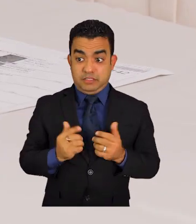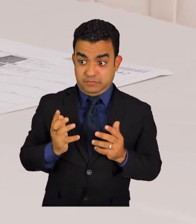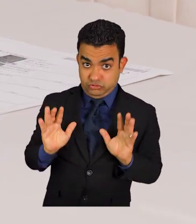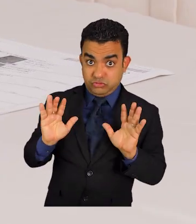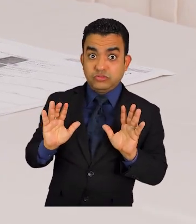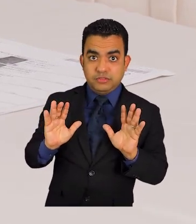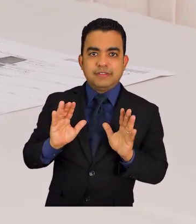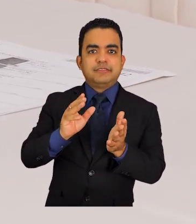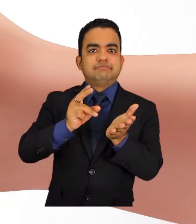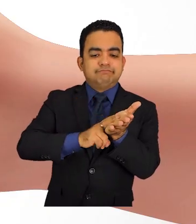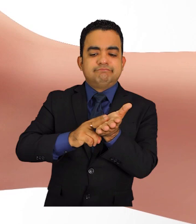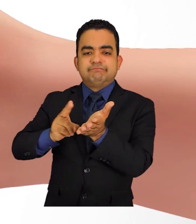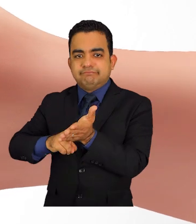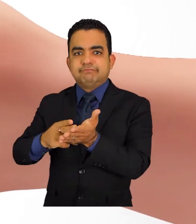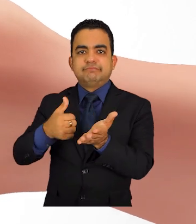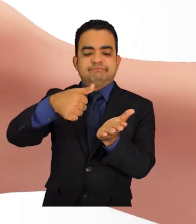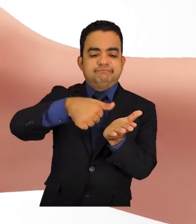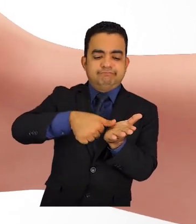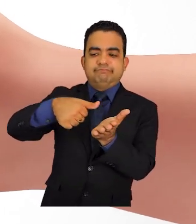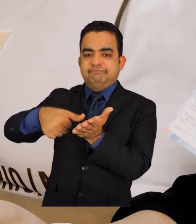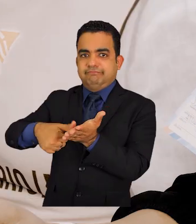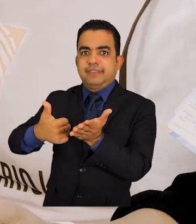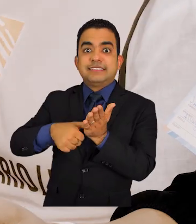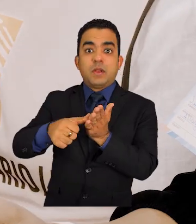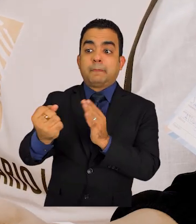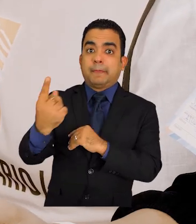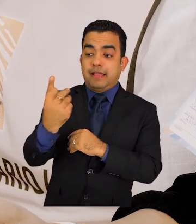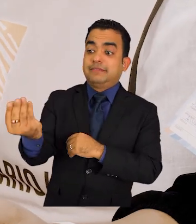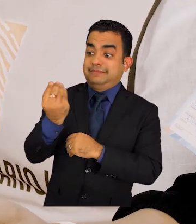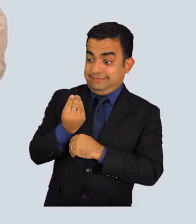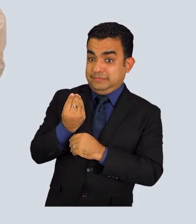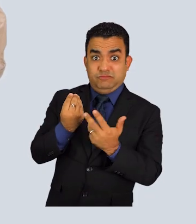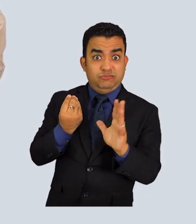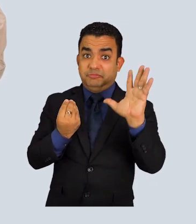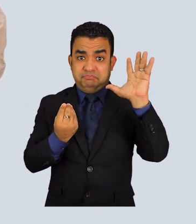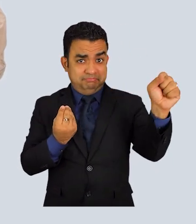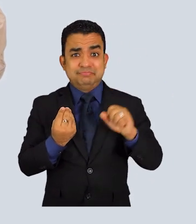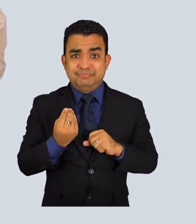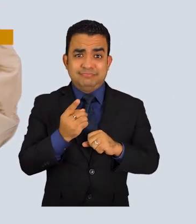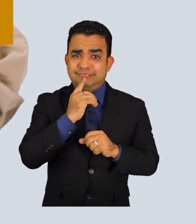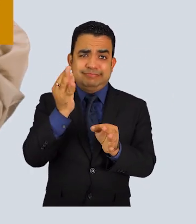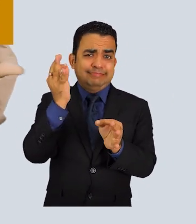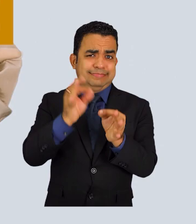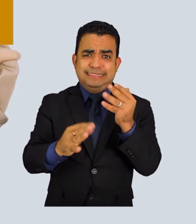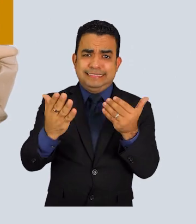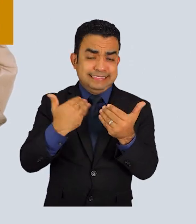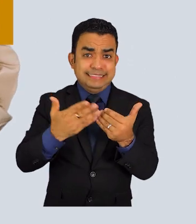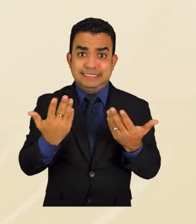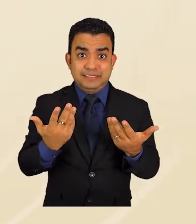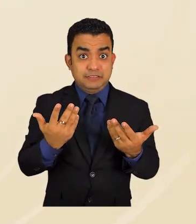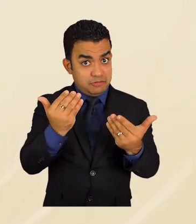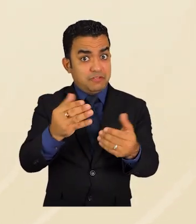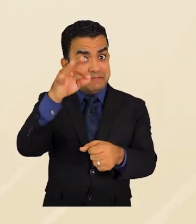concluir, firmas el padrón e intintan tu dedo, recibes de vuelta tu cédula y sales del recinto electoral. Es fácil y